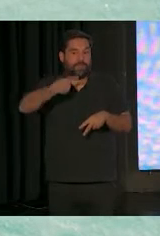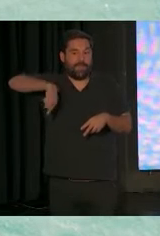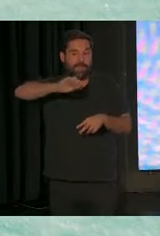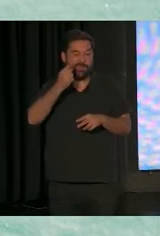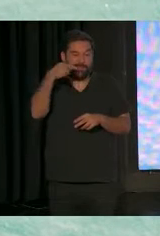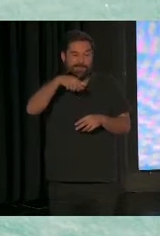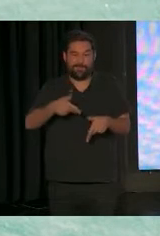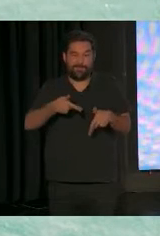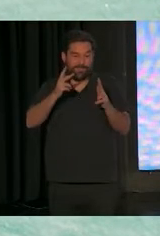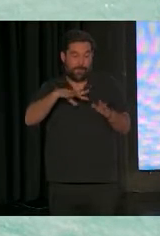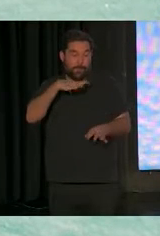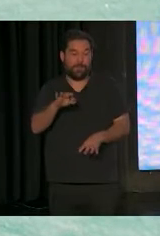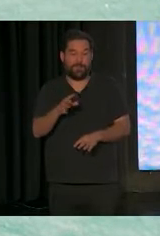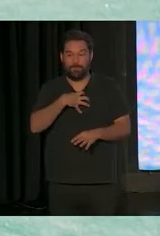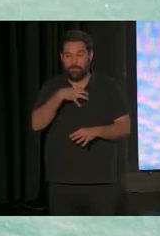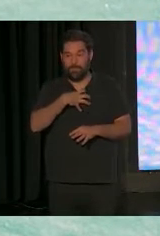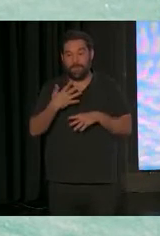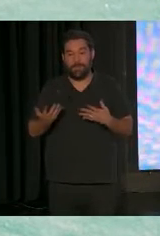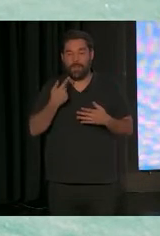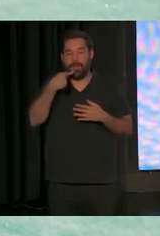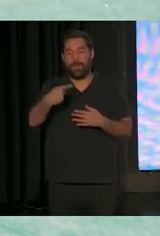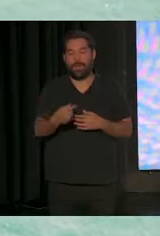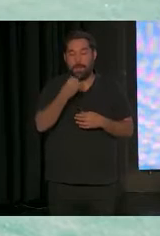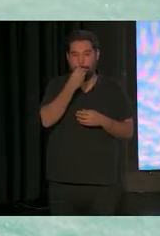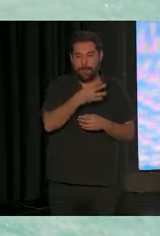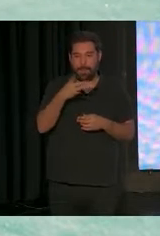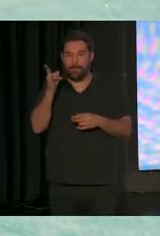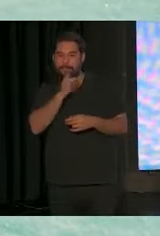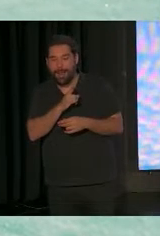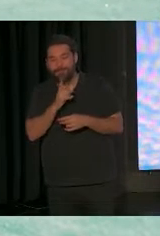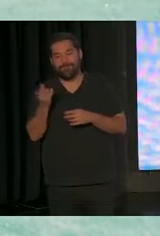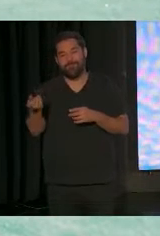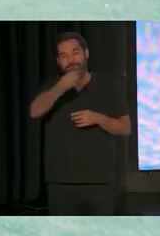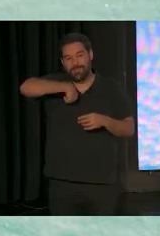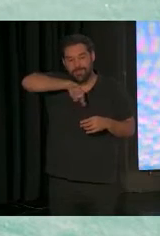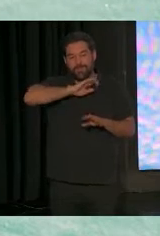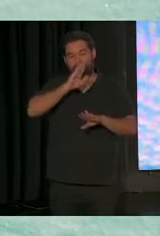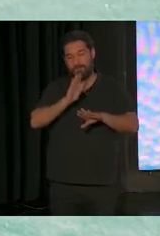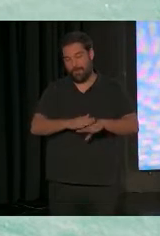posible. Así que lo que diga, para lo bueno o para lo malo, somos nosotros lo culpable.